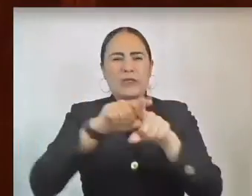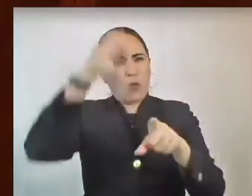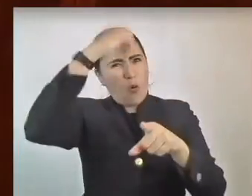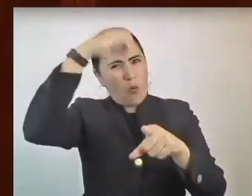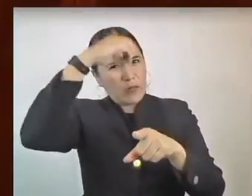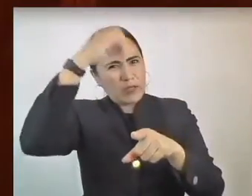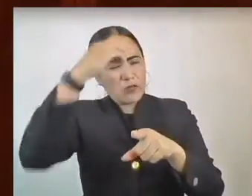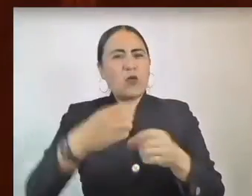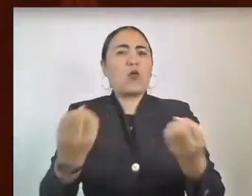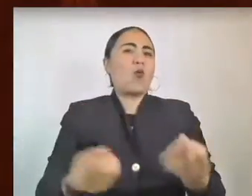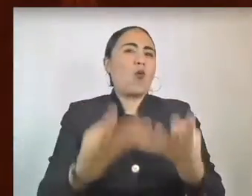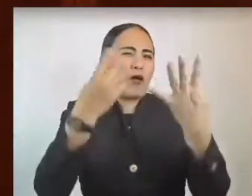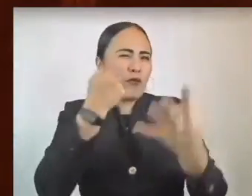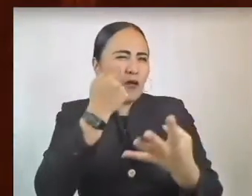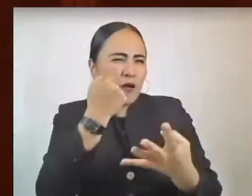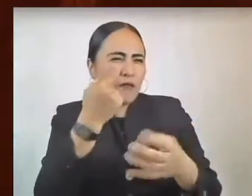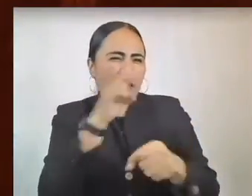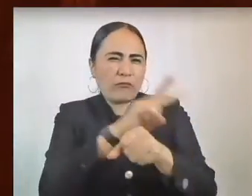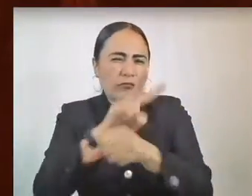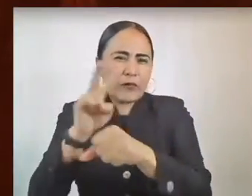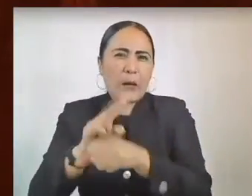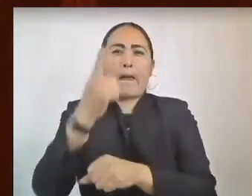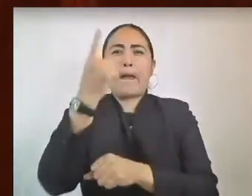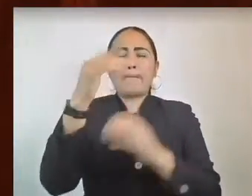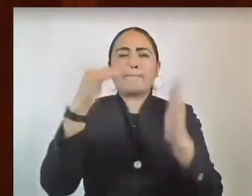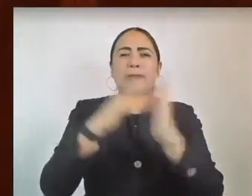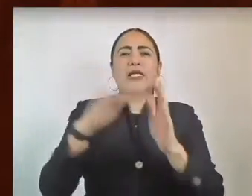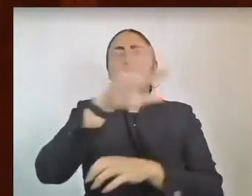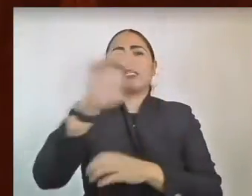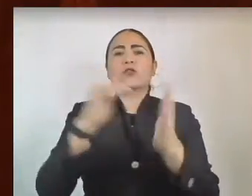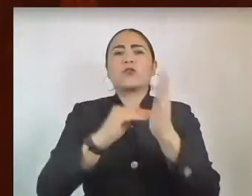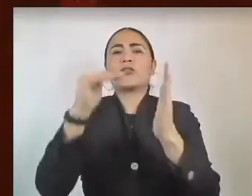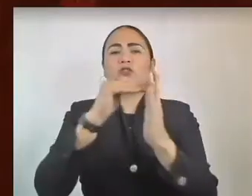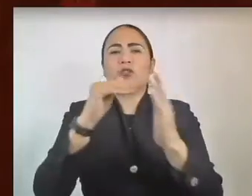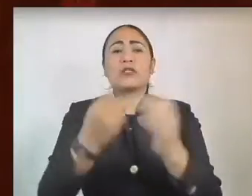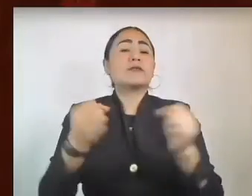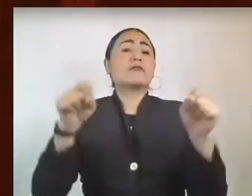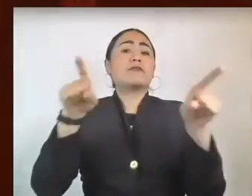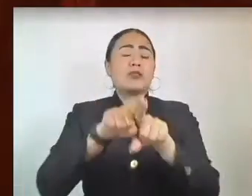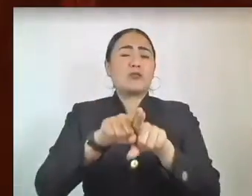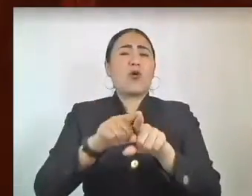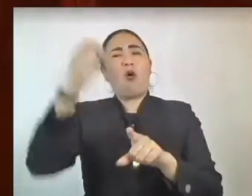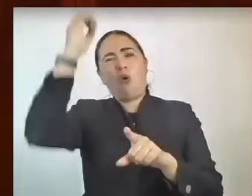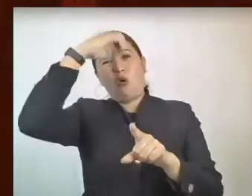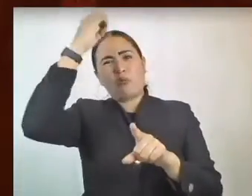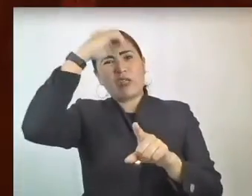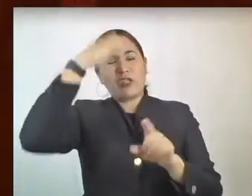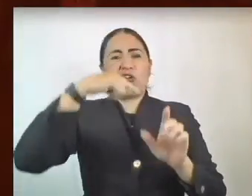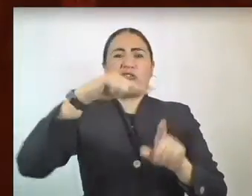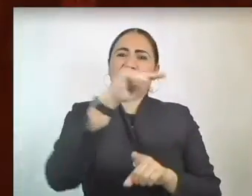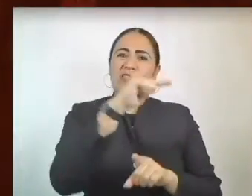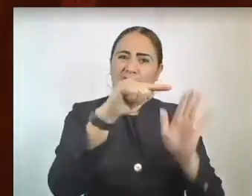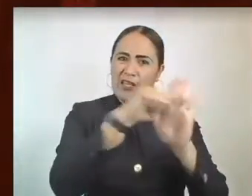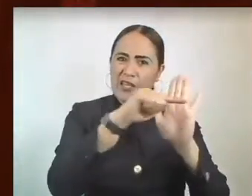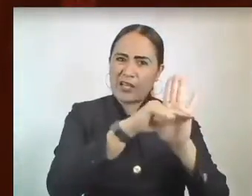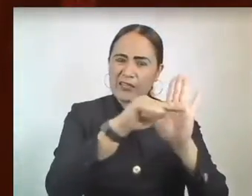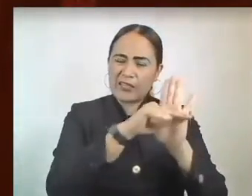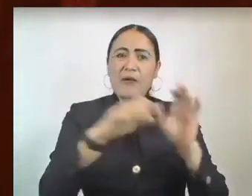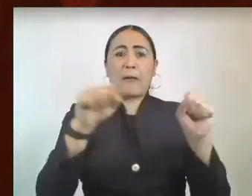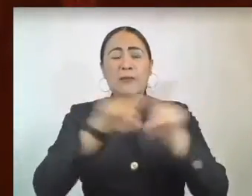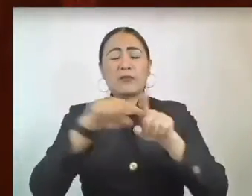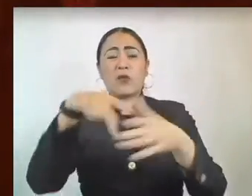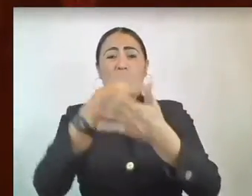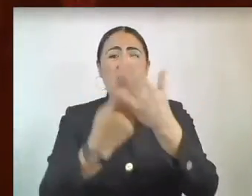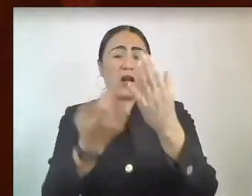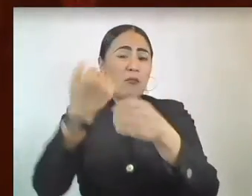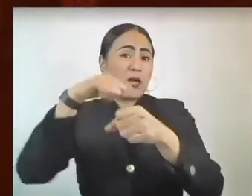millones de pesos. Y si a esto le sumamos las opiniones negativas y que los programas sociales han